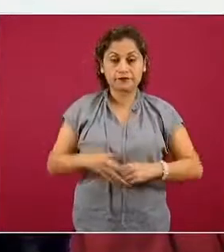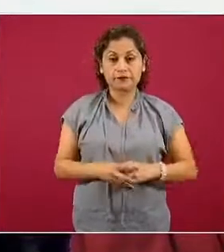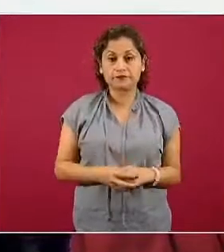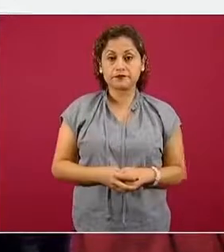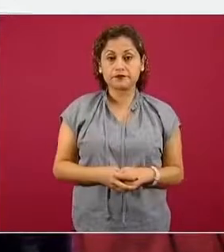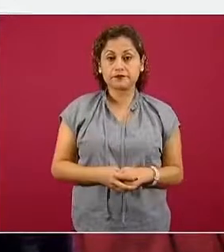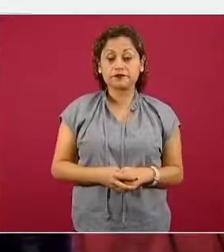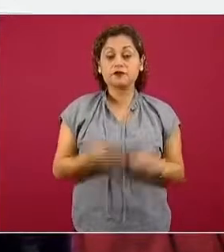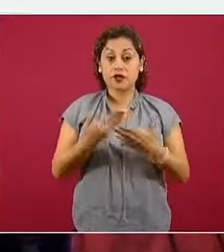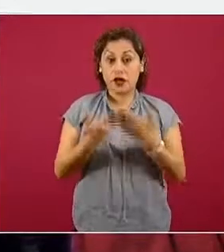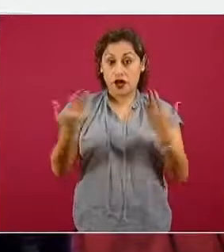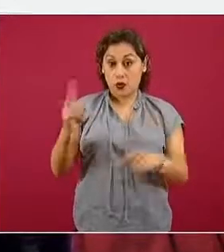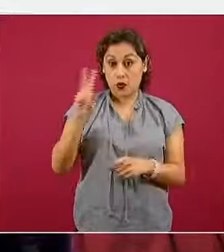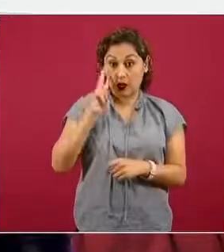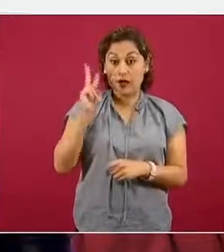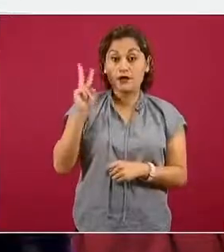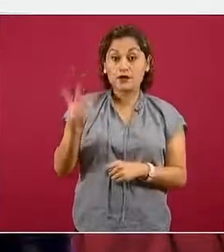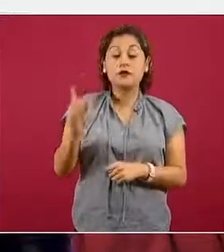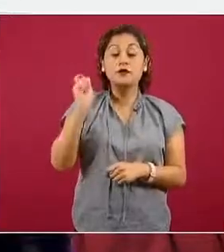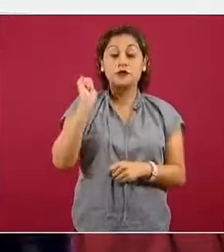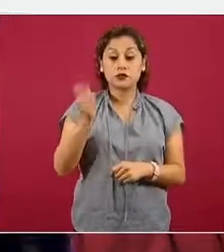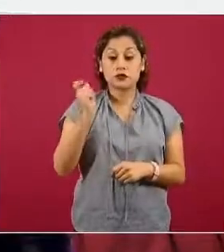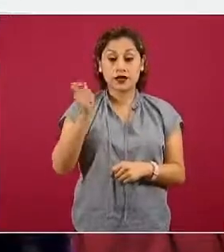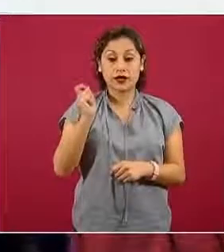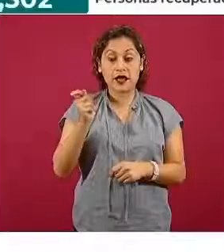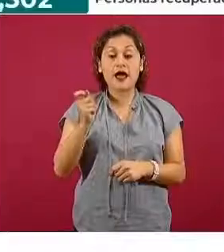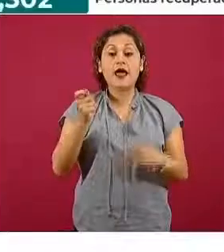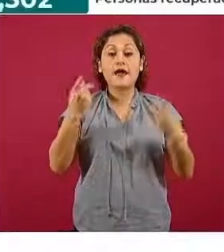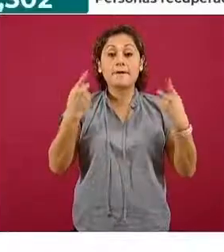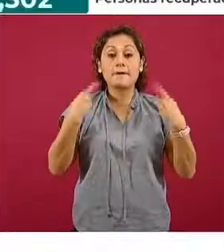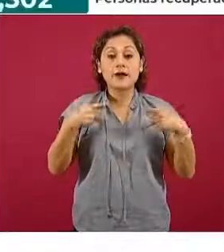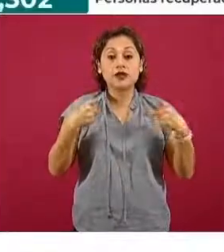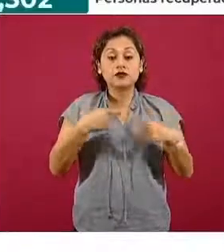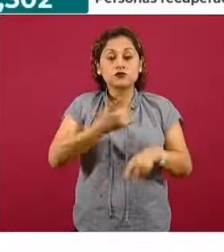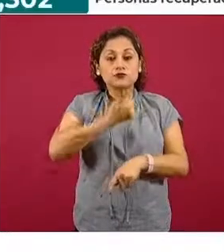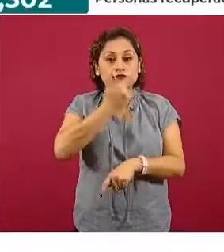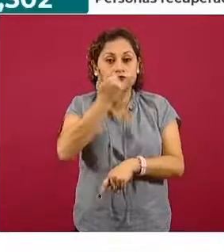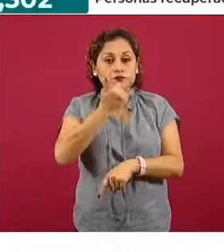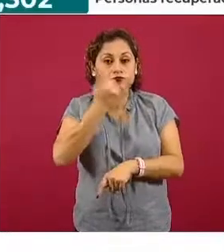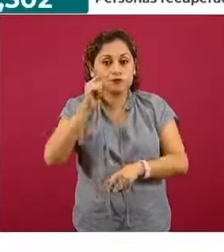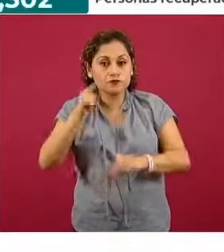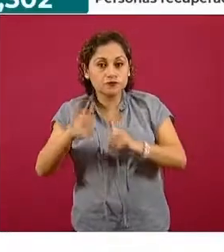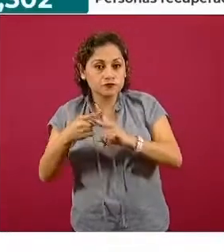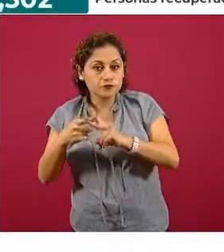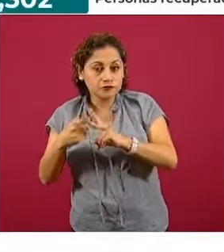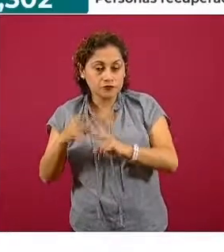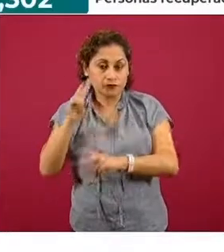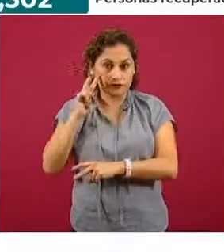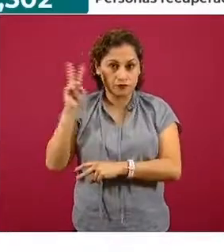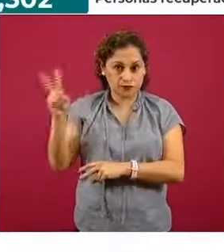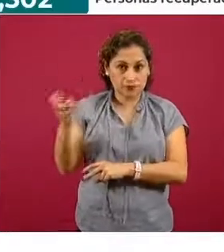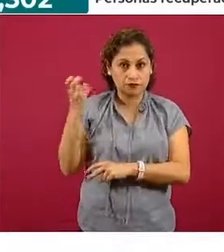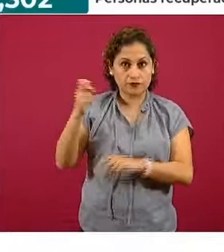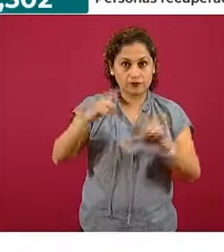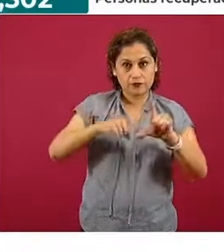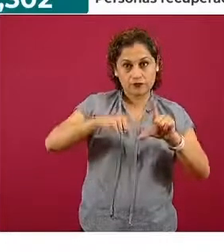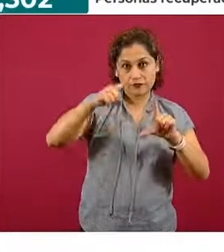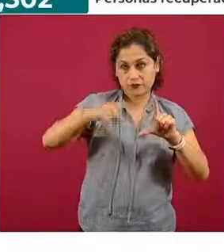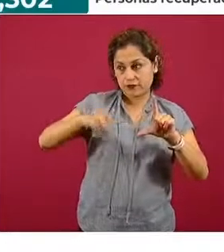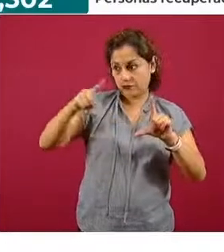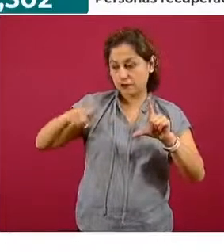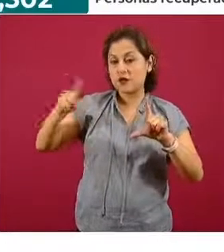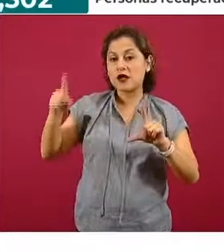enfocamos ahora a los casos estimados. Vemos el comportamiento de la curva. Esta semana habíamos